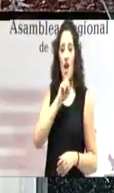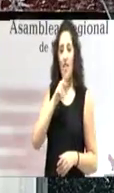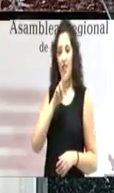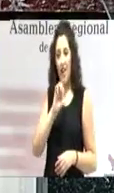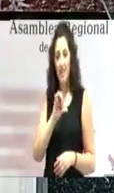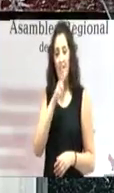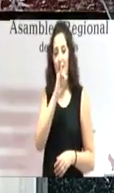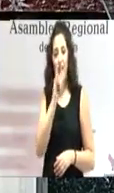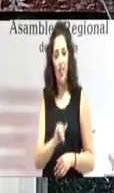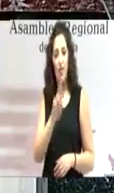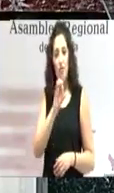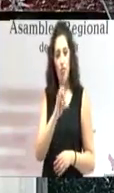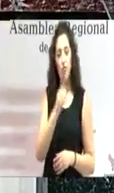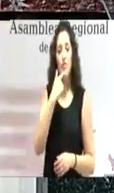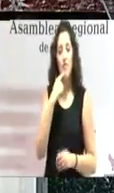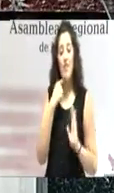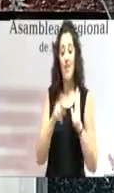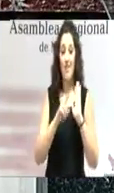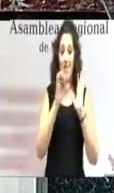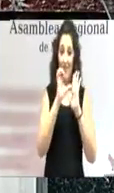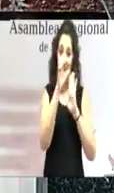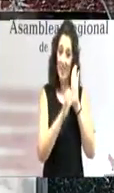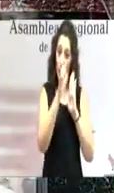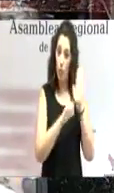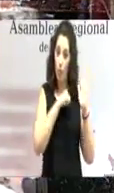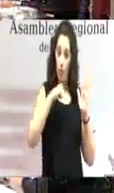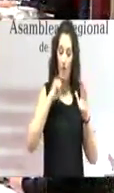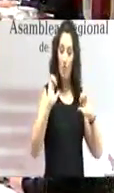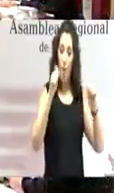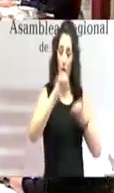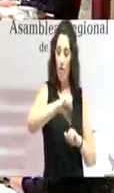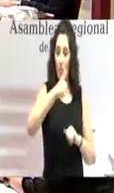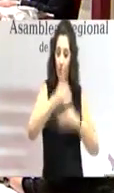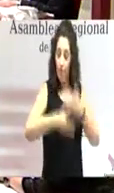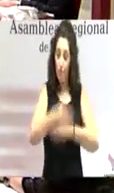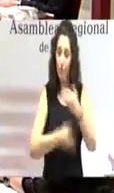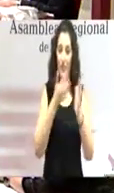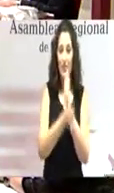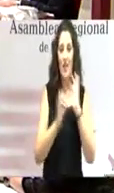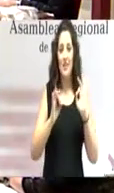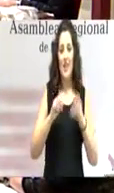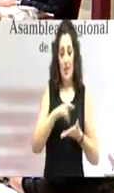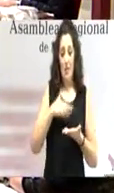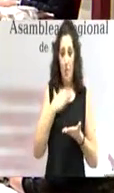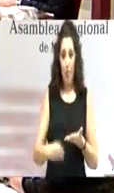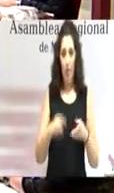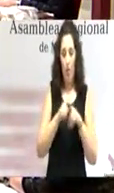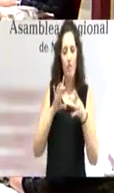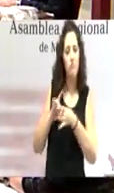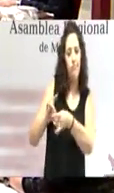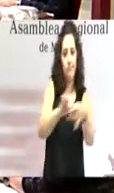quien afirmó que la entrada en vigor de nuestro estatuto de autonomía nos permitía proyectar nuestra identidad regional desde la unidad